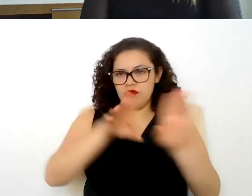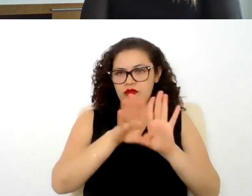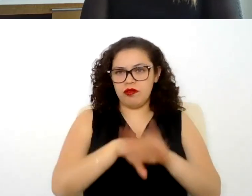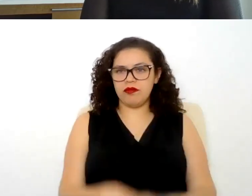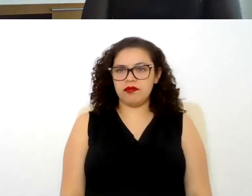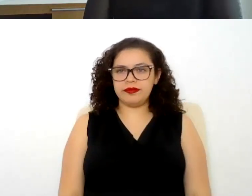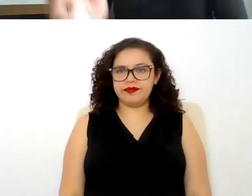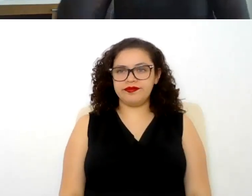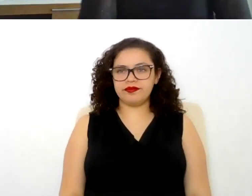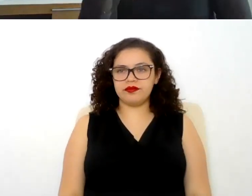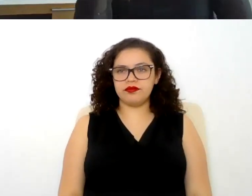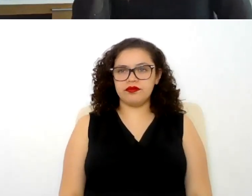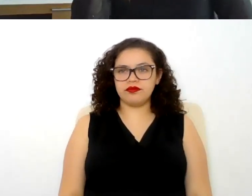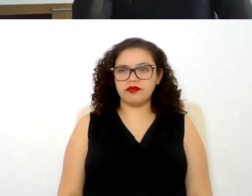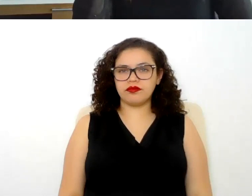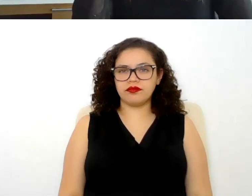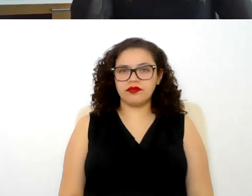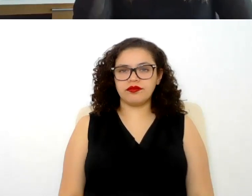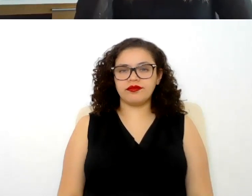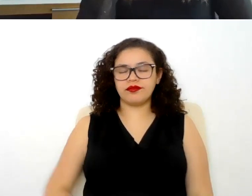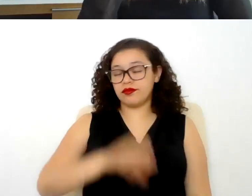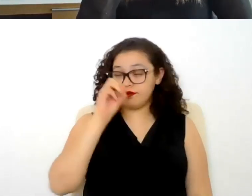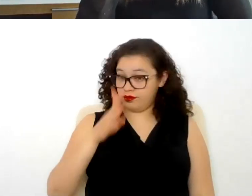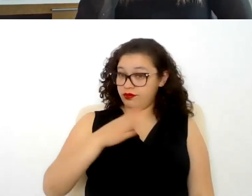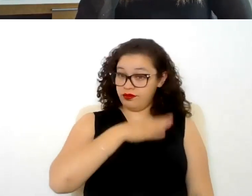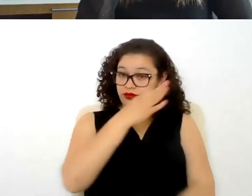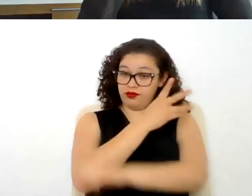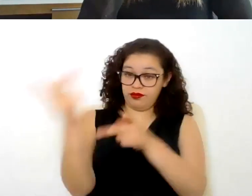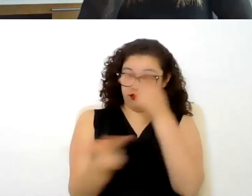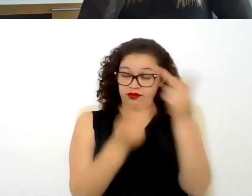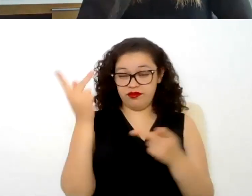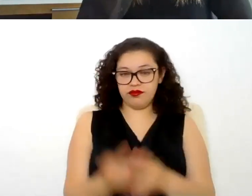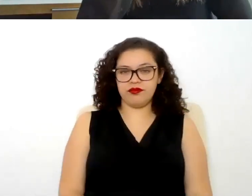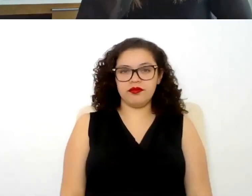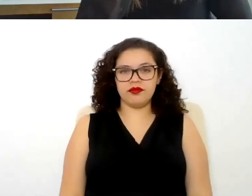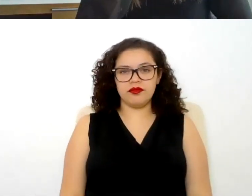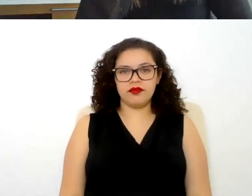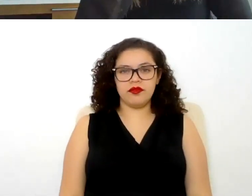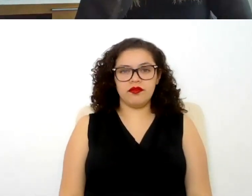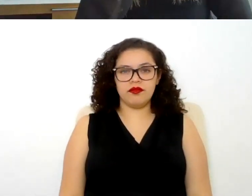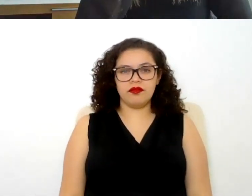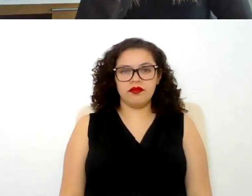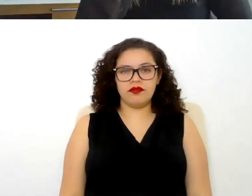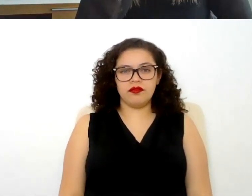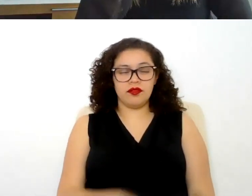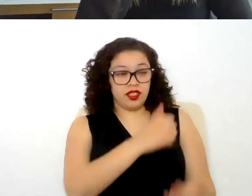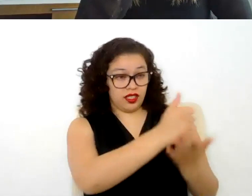Ok es una gran pregunta si quieres que hay uno